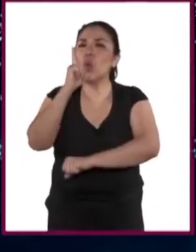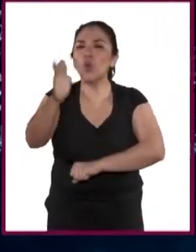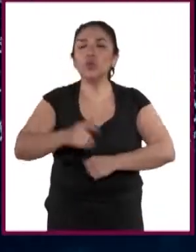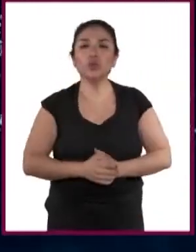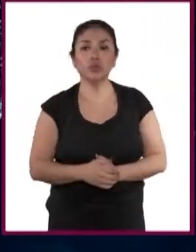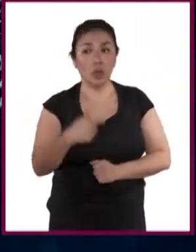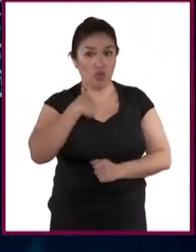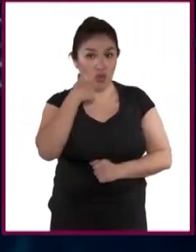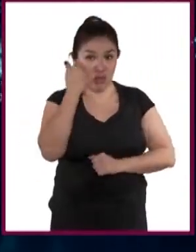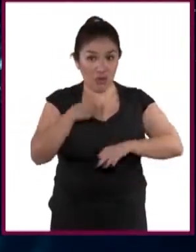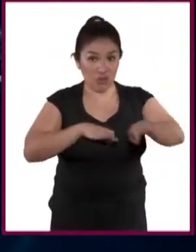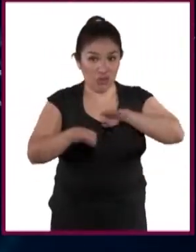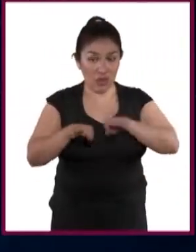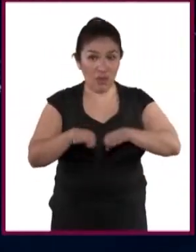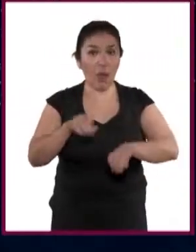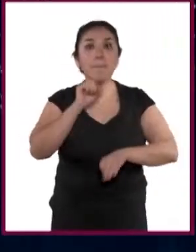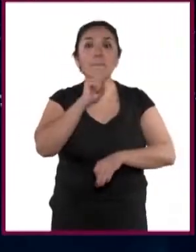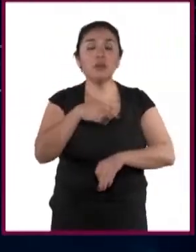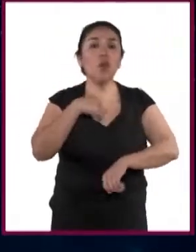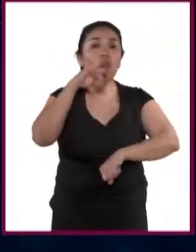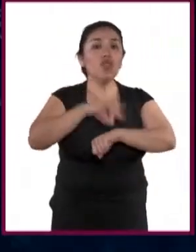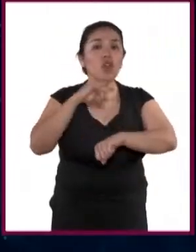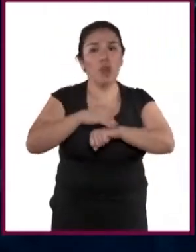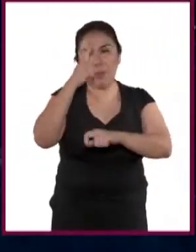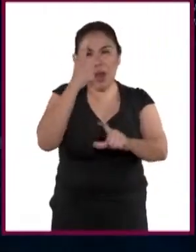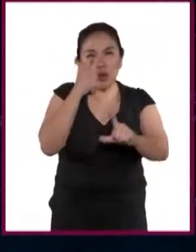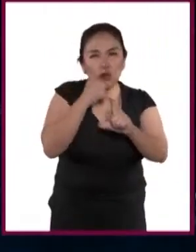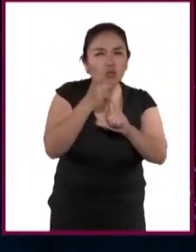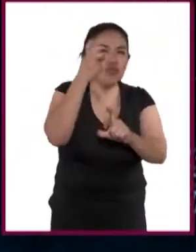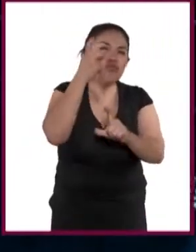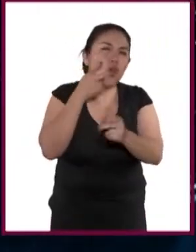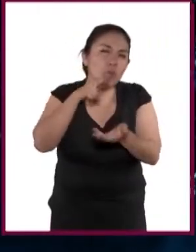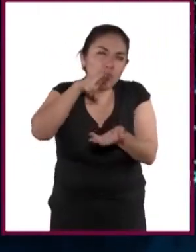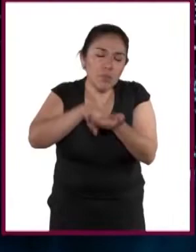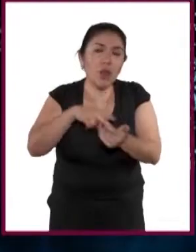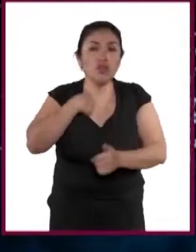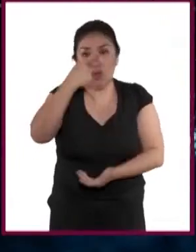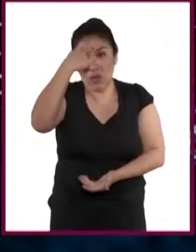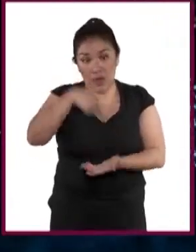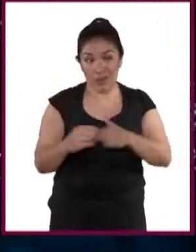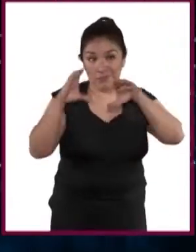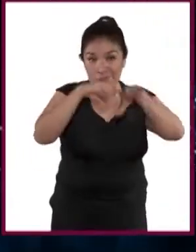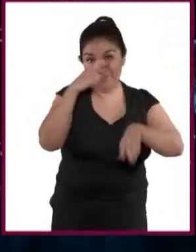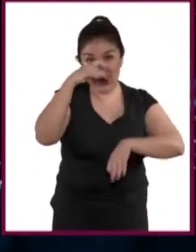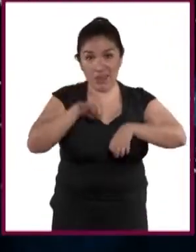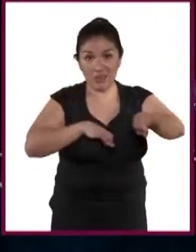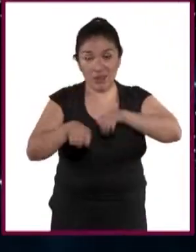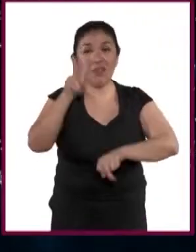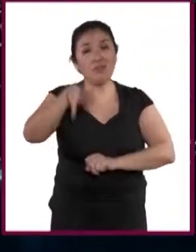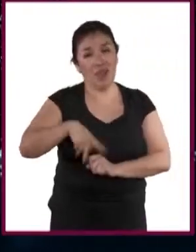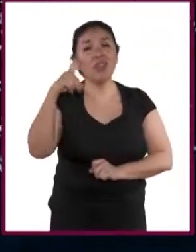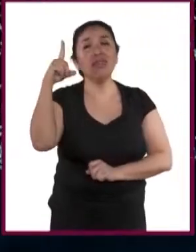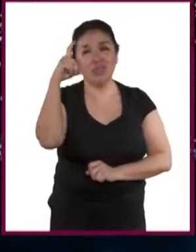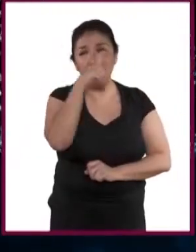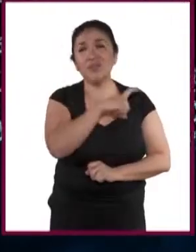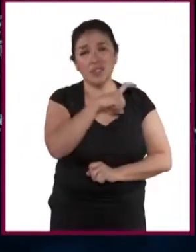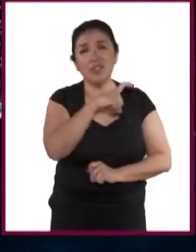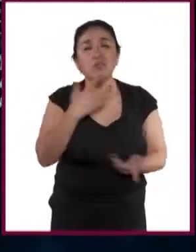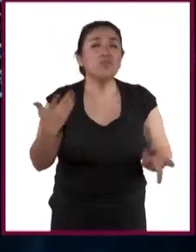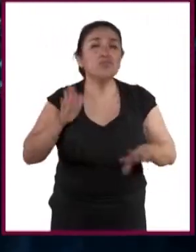gustaría trabajar ejerciendo la carrera de médica anestesióloga. Yo creo que conseguir un empleo será difícil,